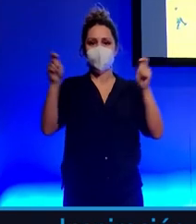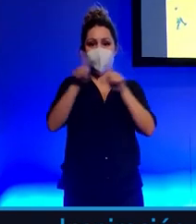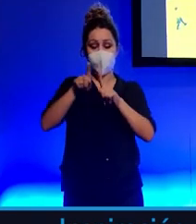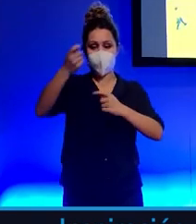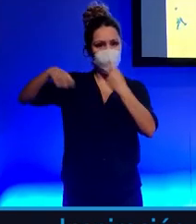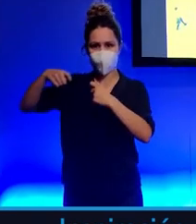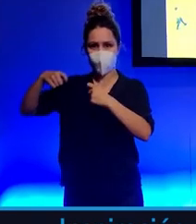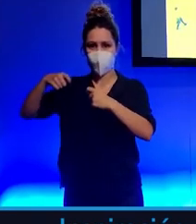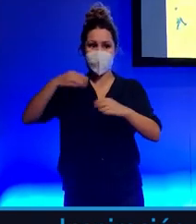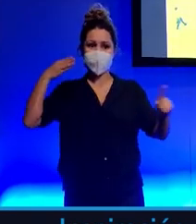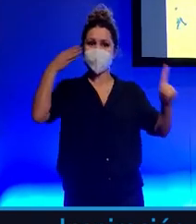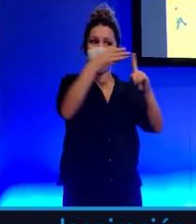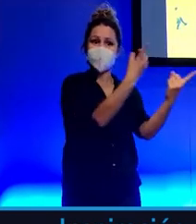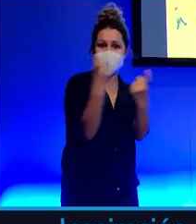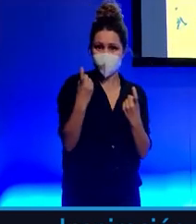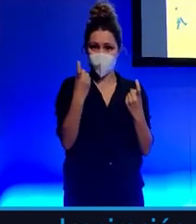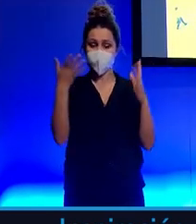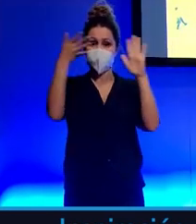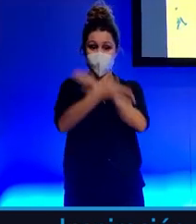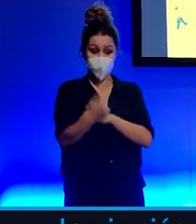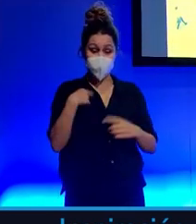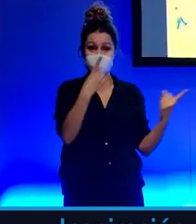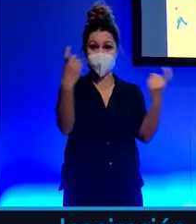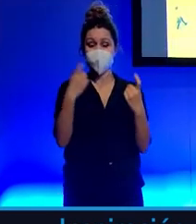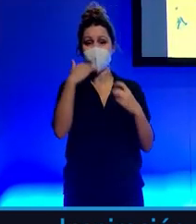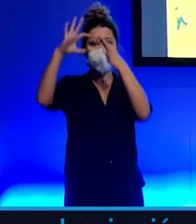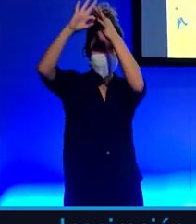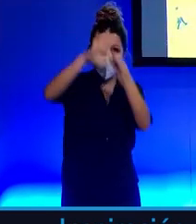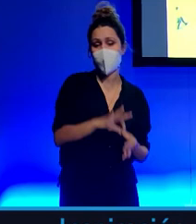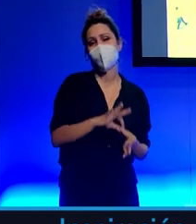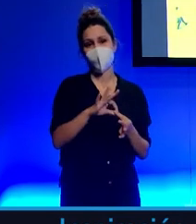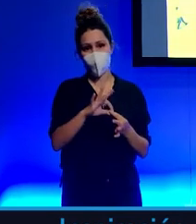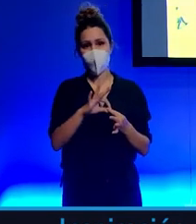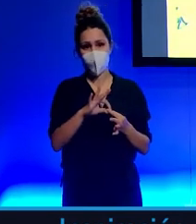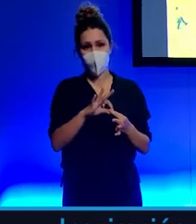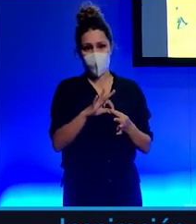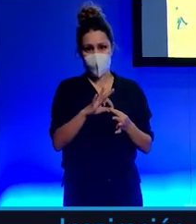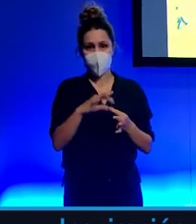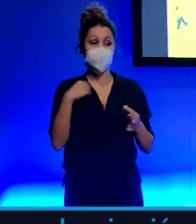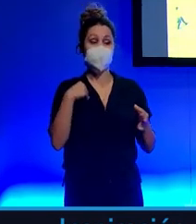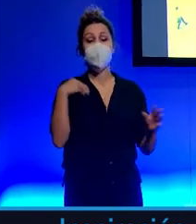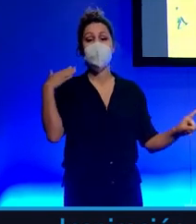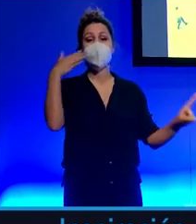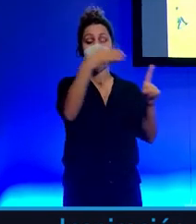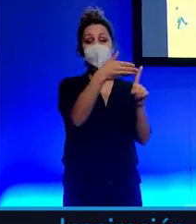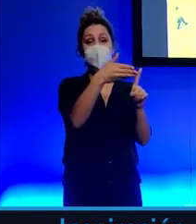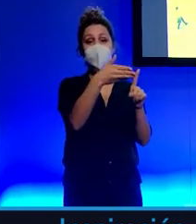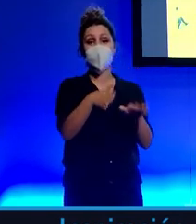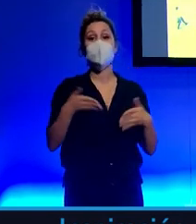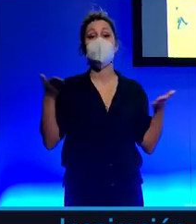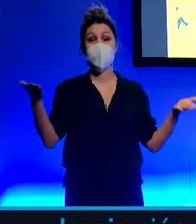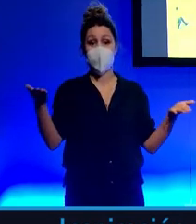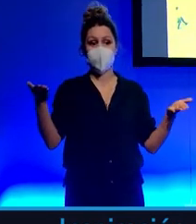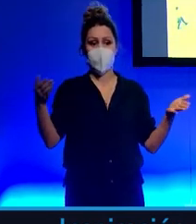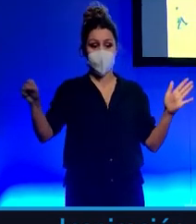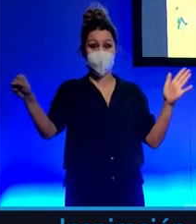detrás de un propósito, porque si no, ¿de qué hablo yo? Tengo que hablar de algo que sea coherente. En mi propósito está crear o transformar marcas